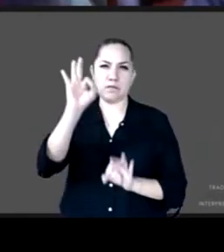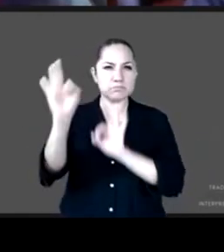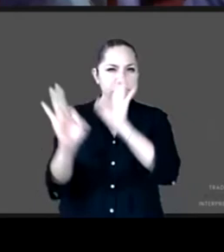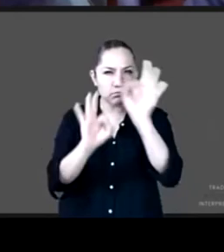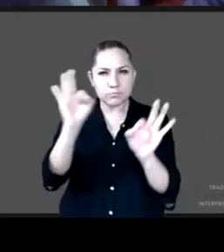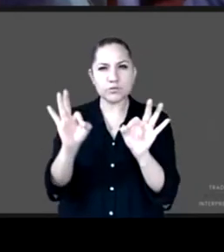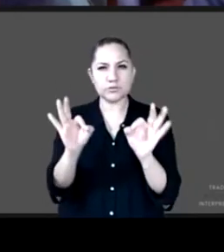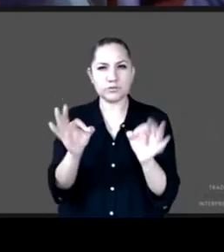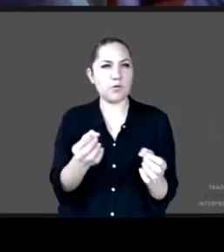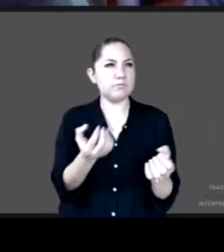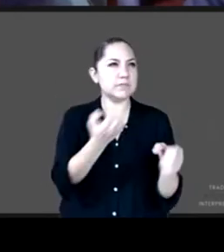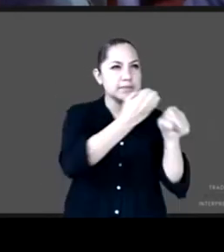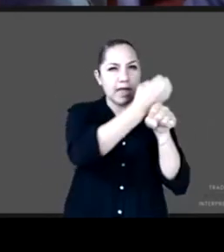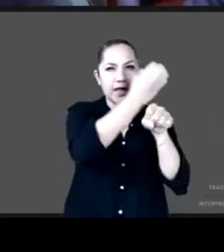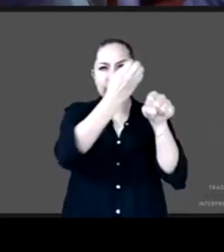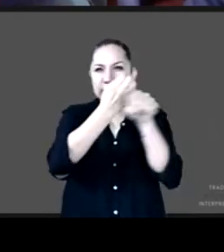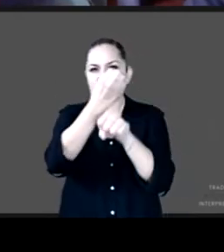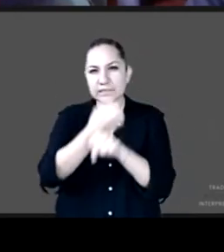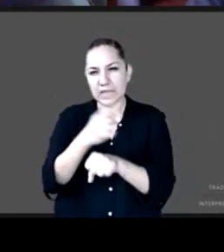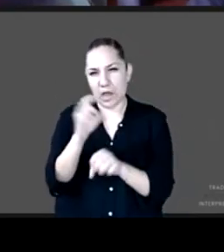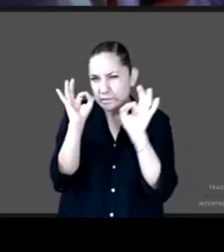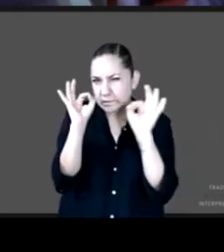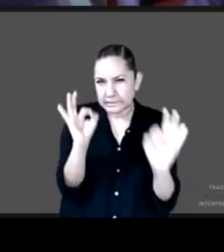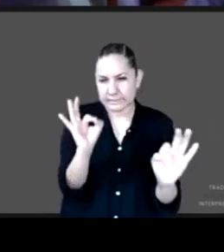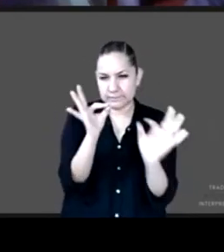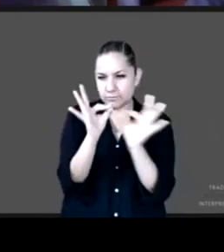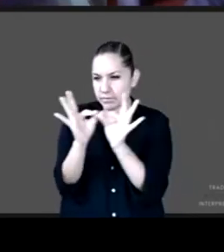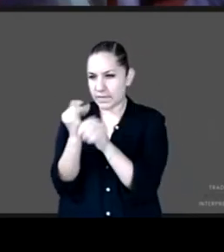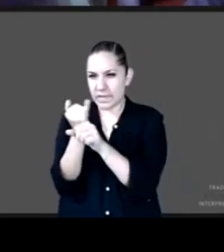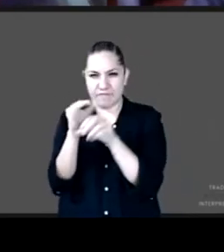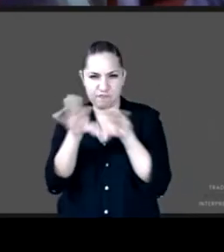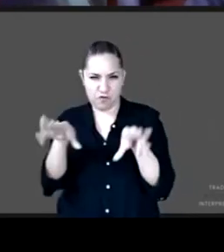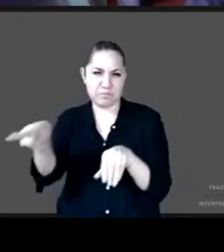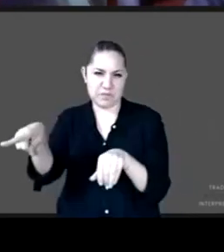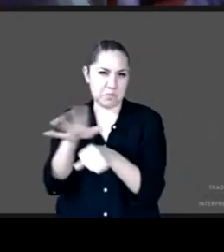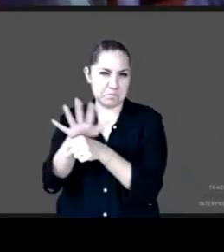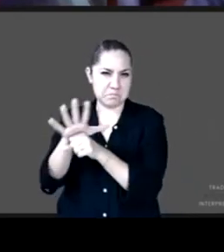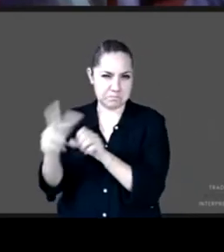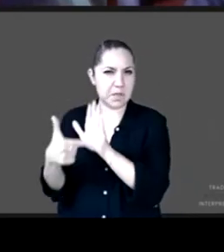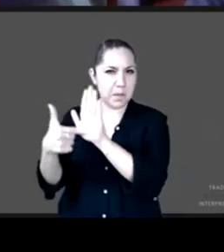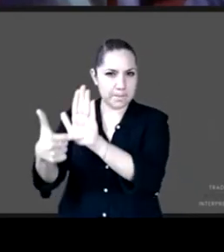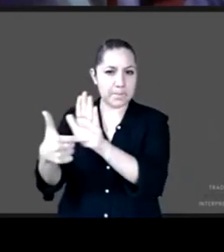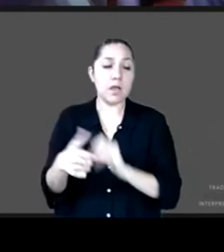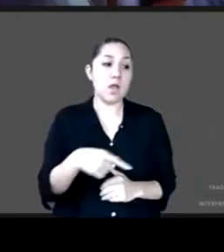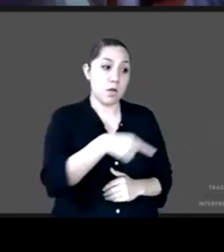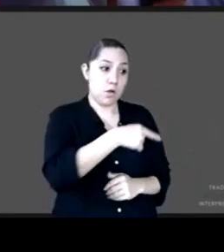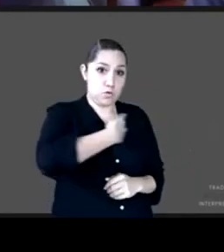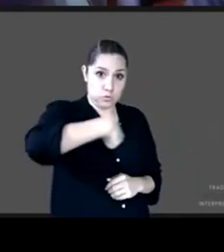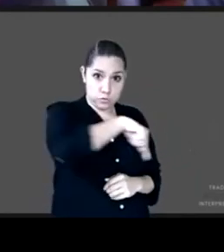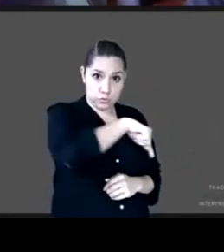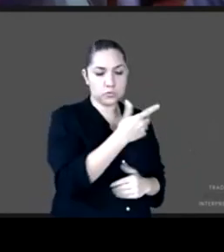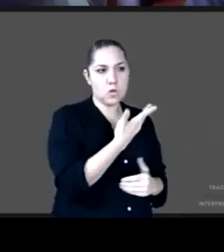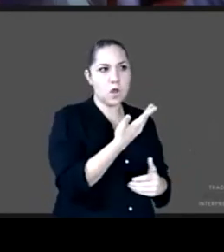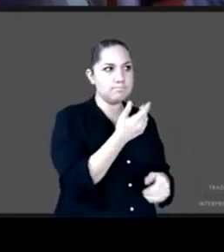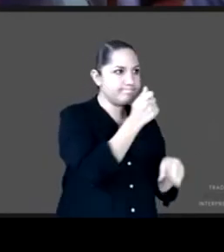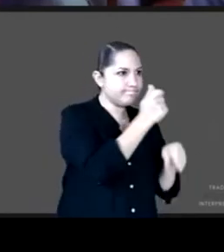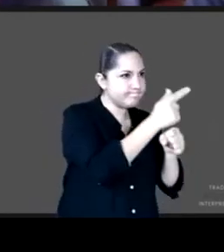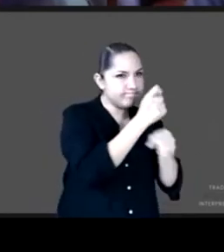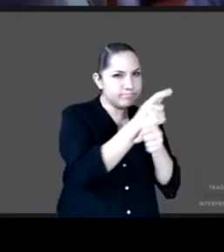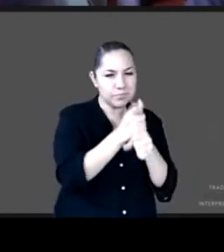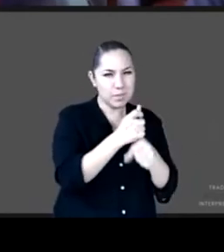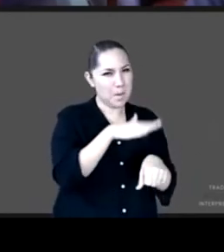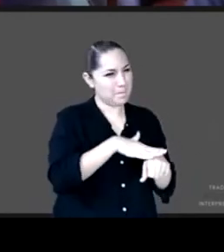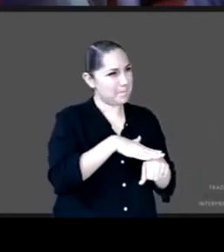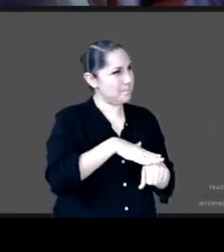quizá. Pero sí, donde nosotros vemos una precariedad mucho mayor en